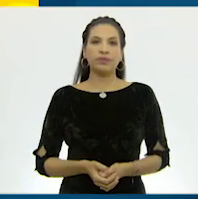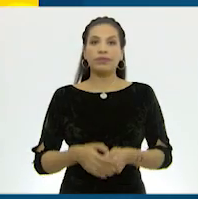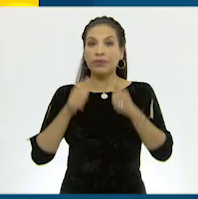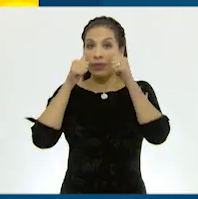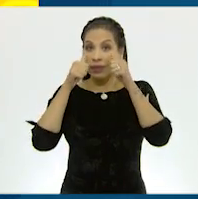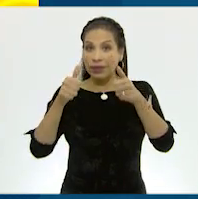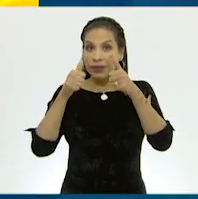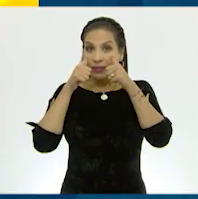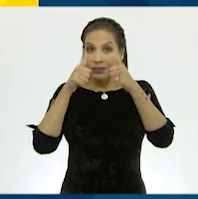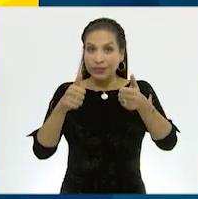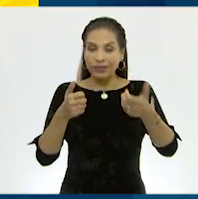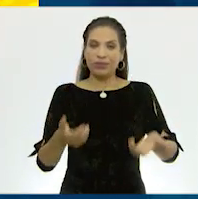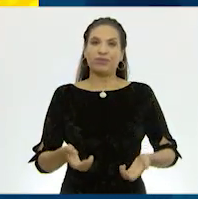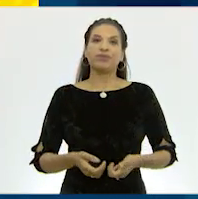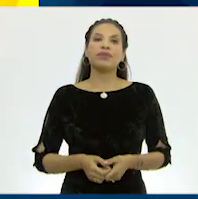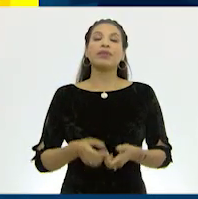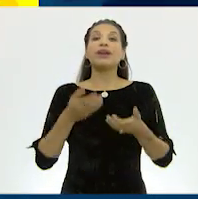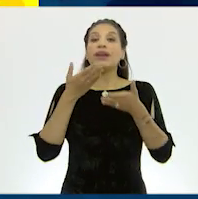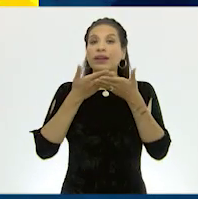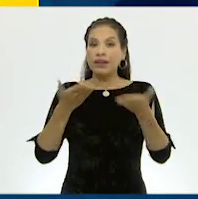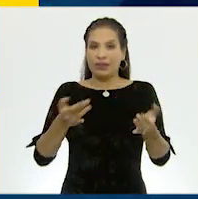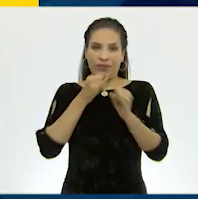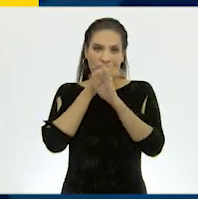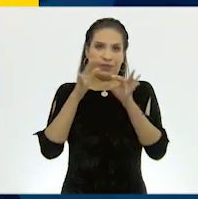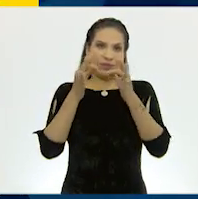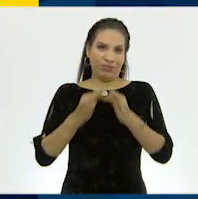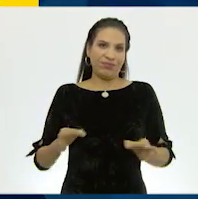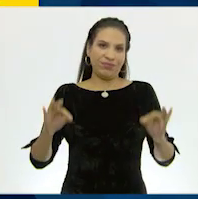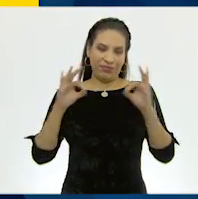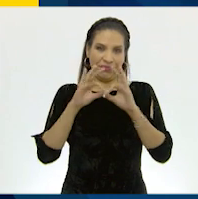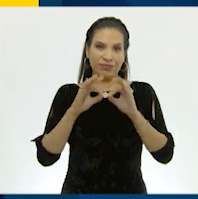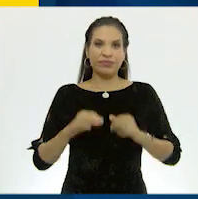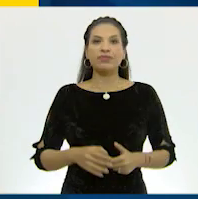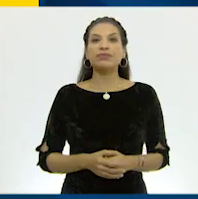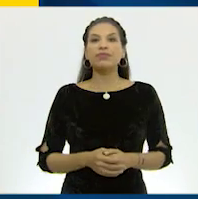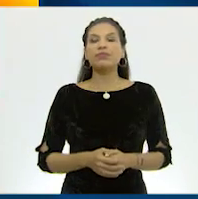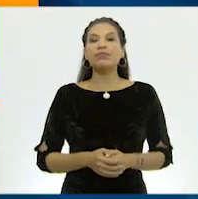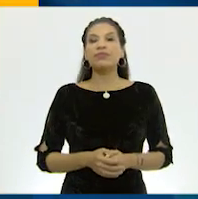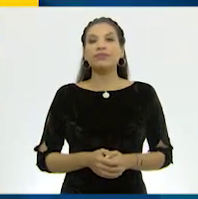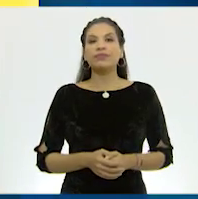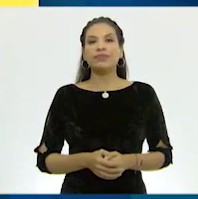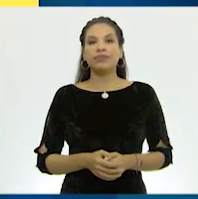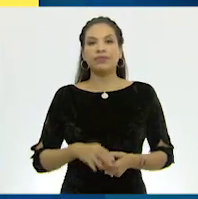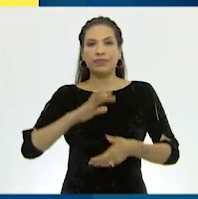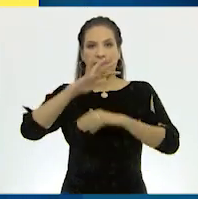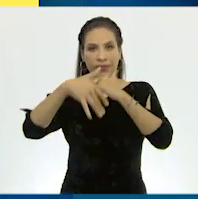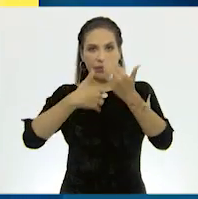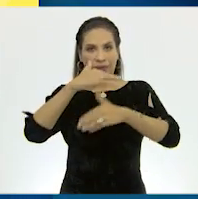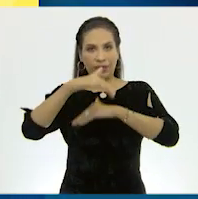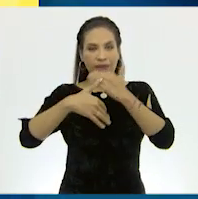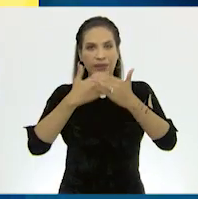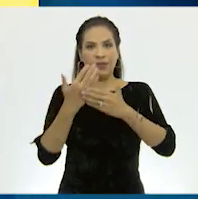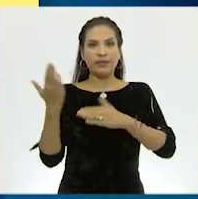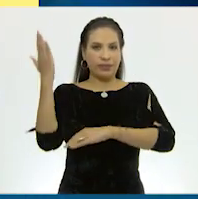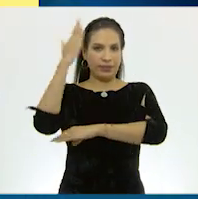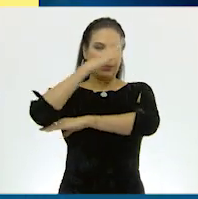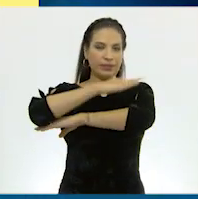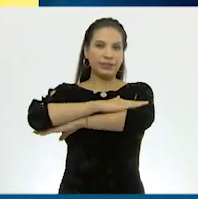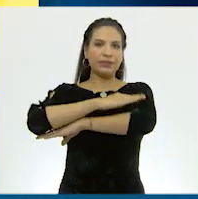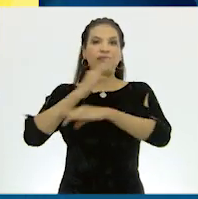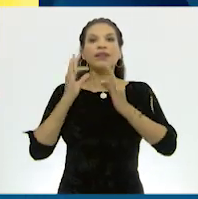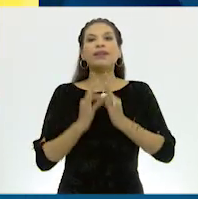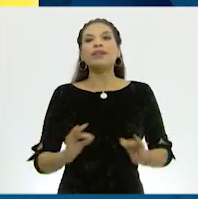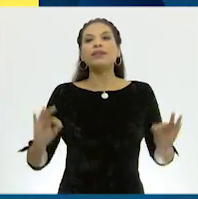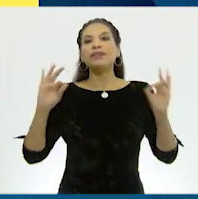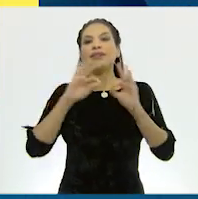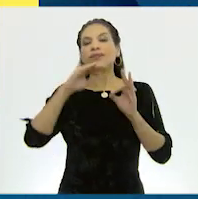¡Atención! ¡Atención! ¡A continuación, información importante! Lavarnos las manos varias veces al día